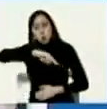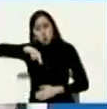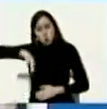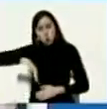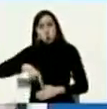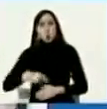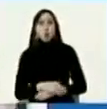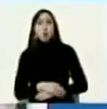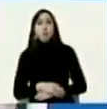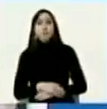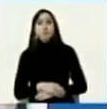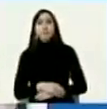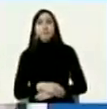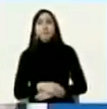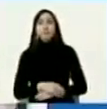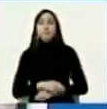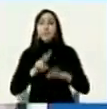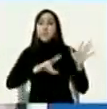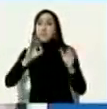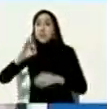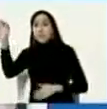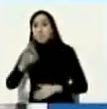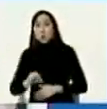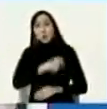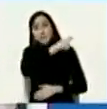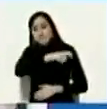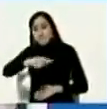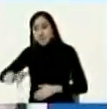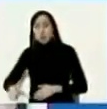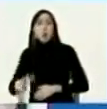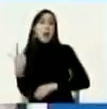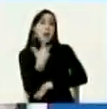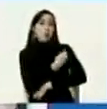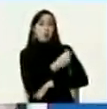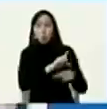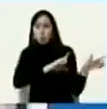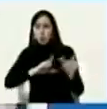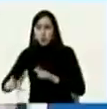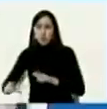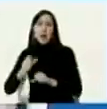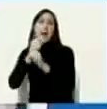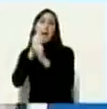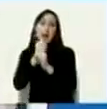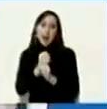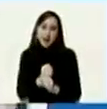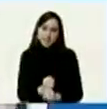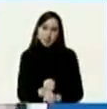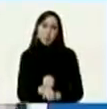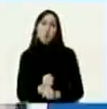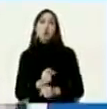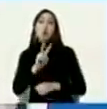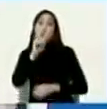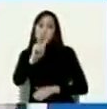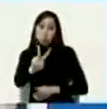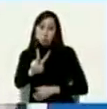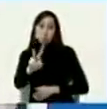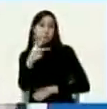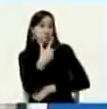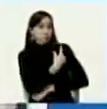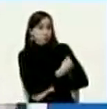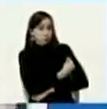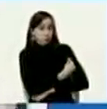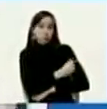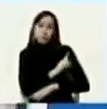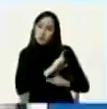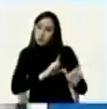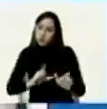acercándonos al 70% de la población vacunada con sus dos dosis Dios mediante